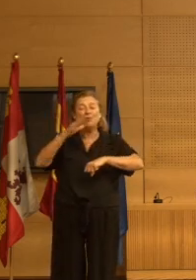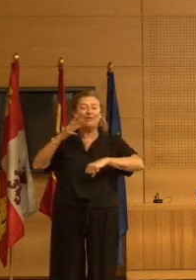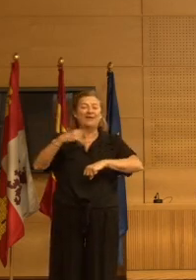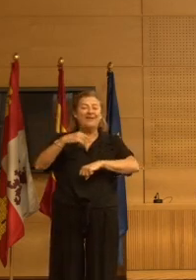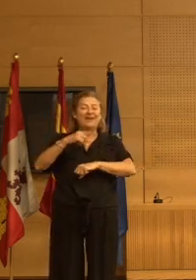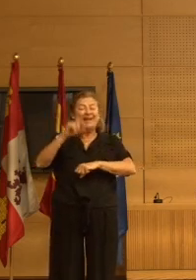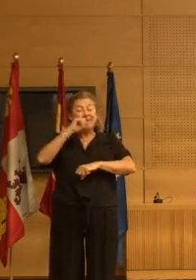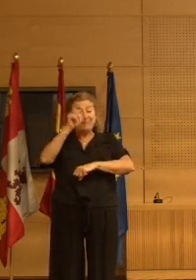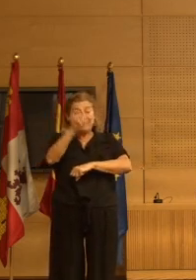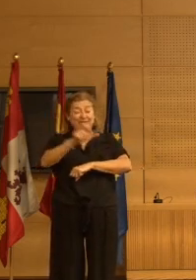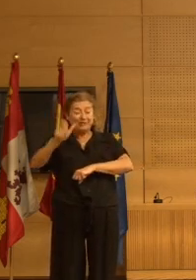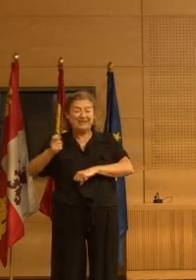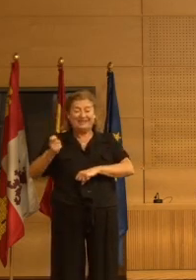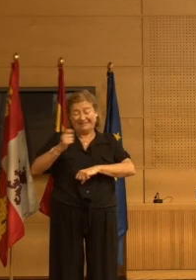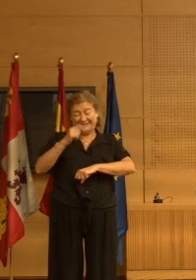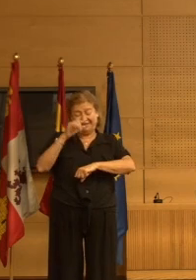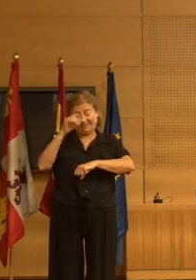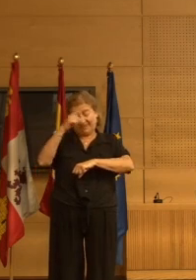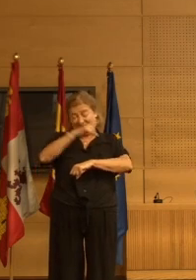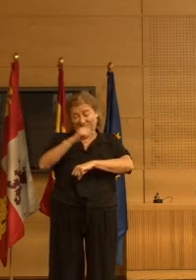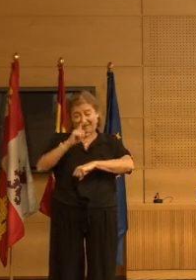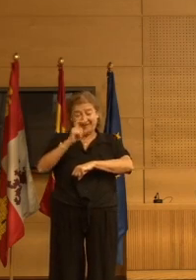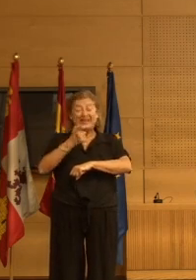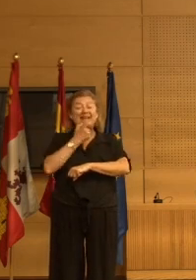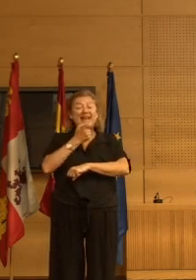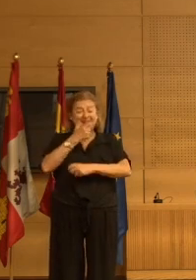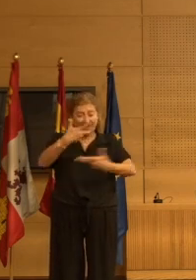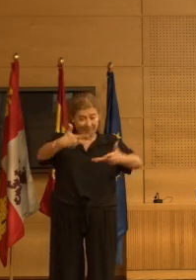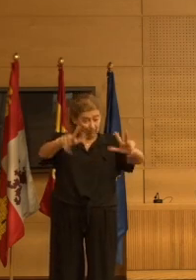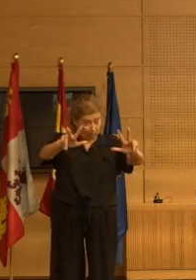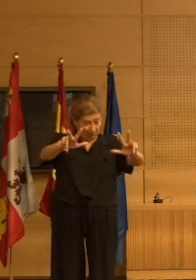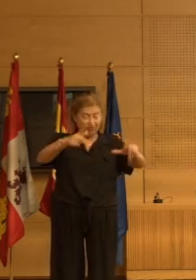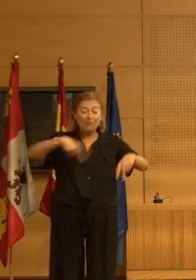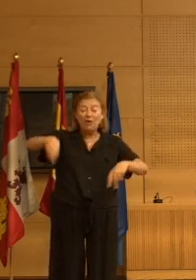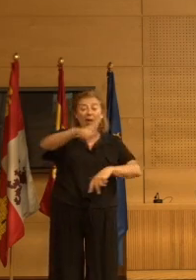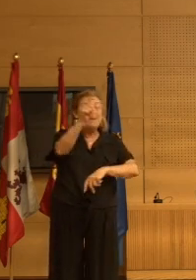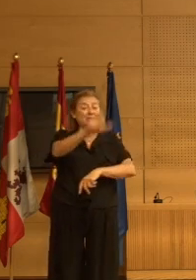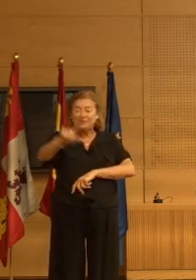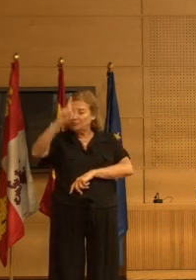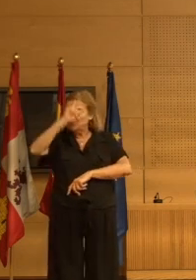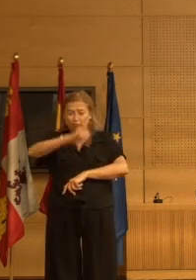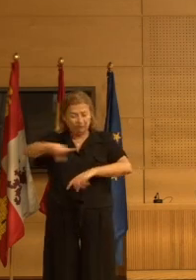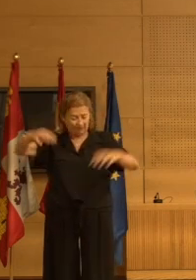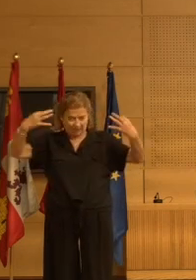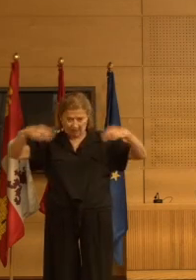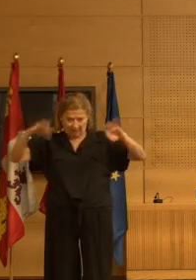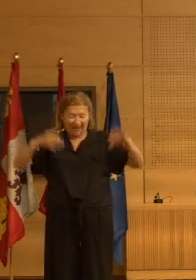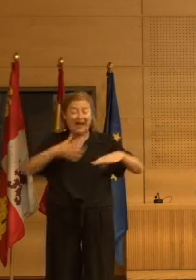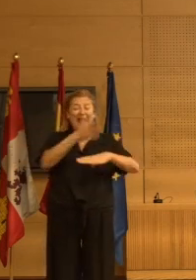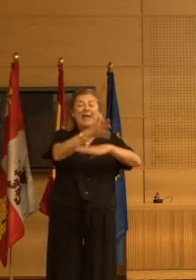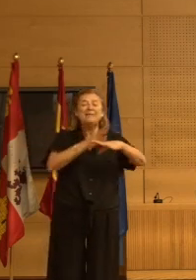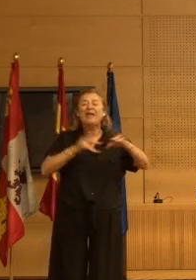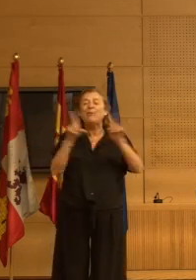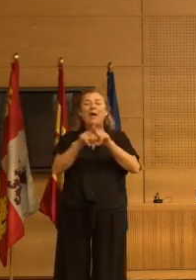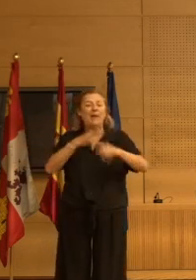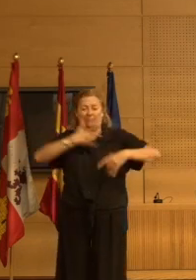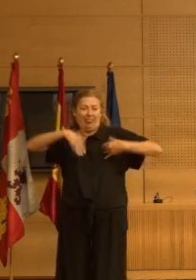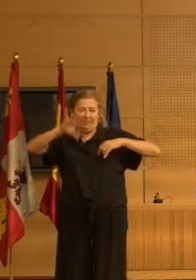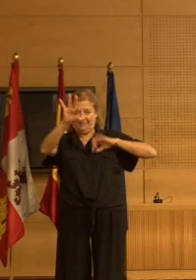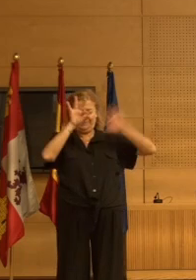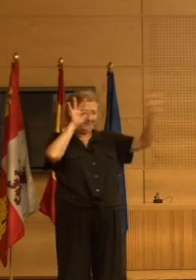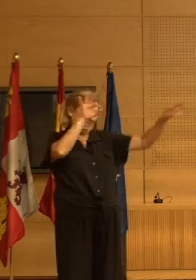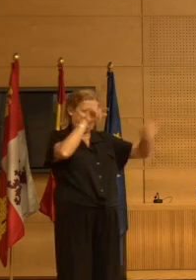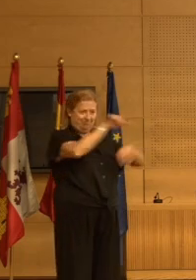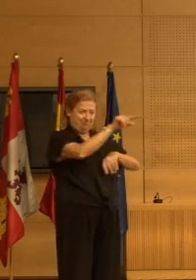Unido, simplemente de manera ciega, es decir, que nadie sabe qué está recibiendo cada paciente, a la mitad de ellos, por azar, se les elimina